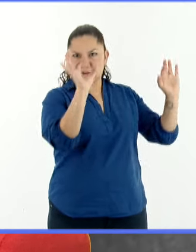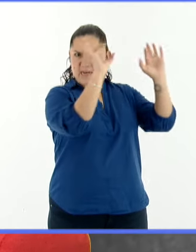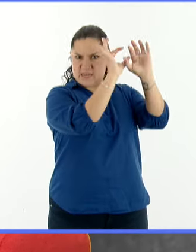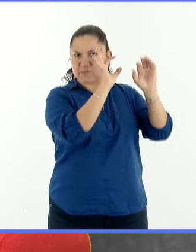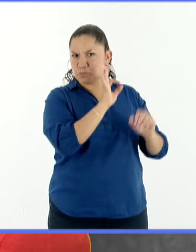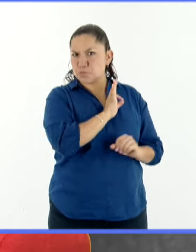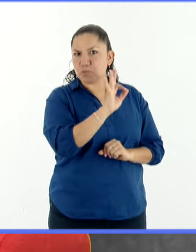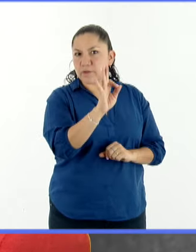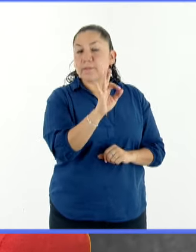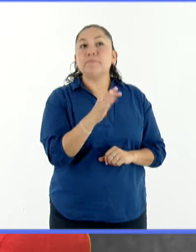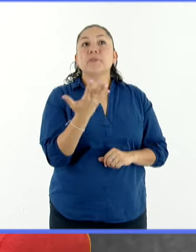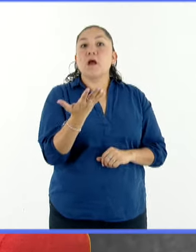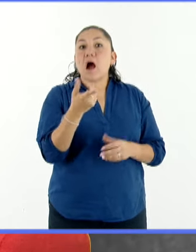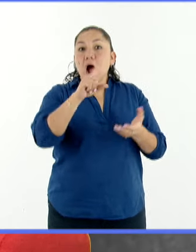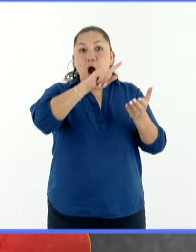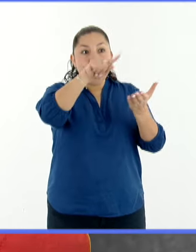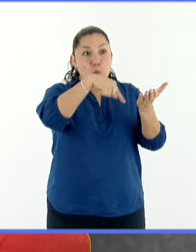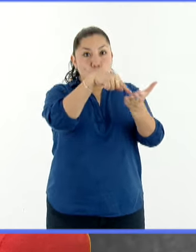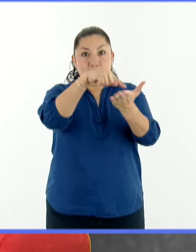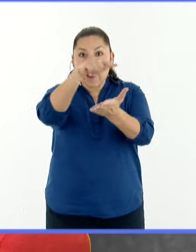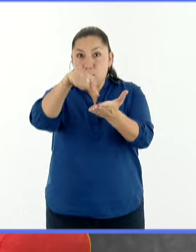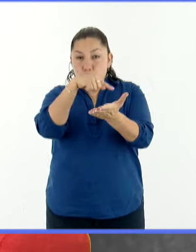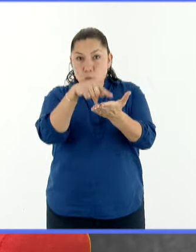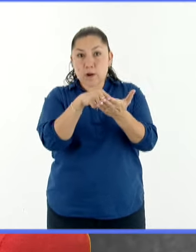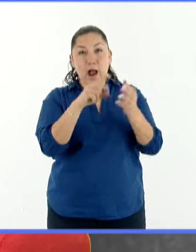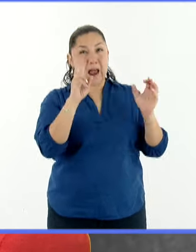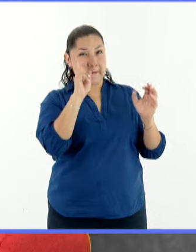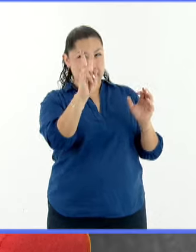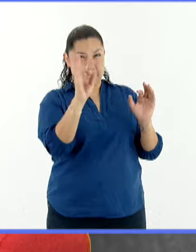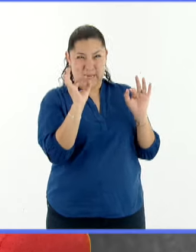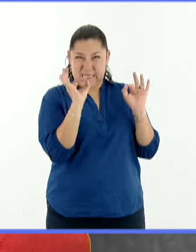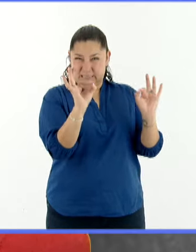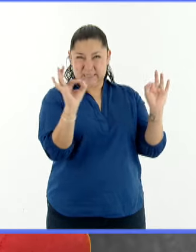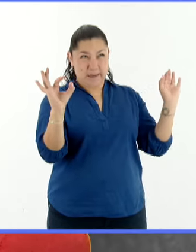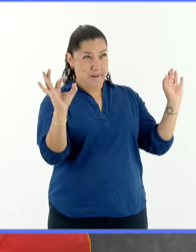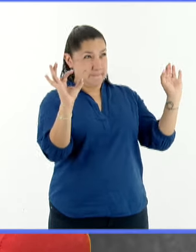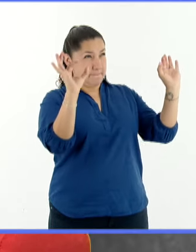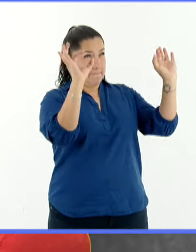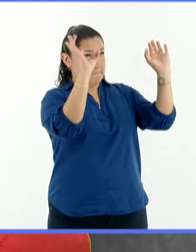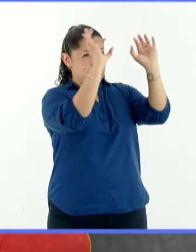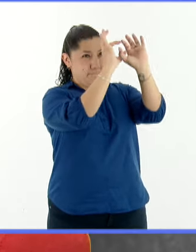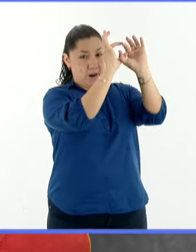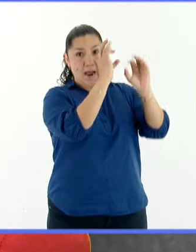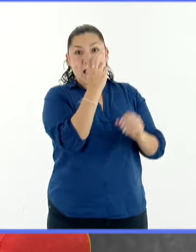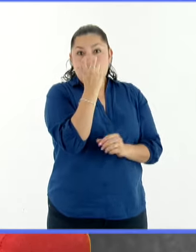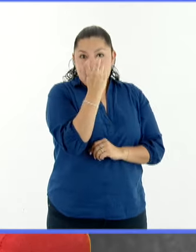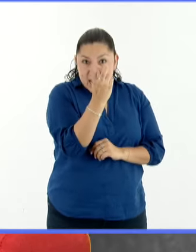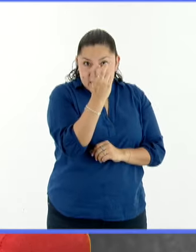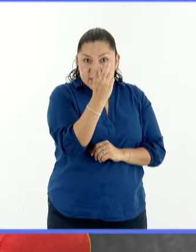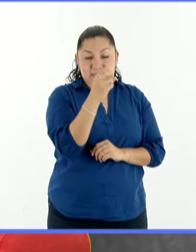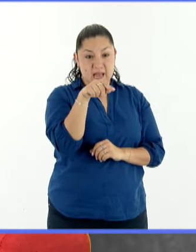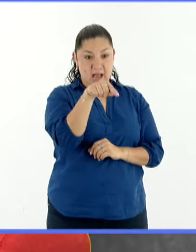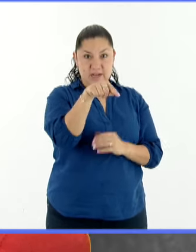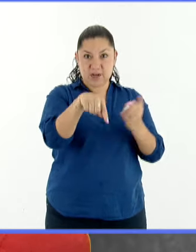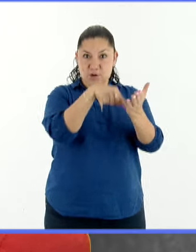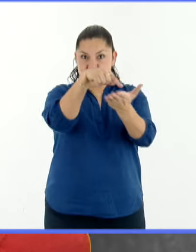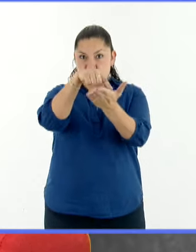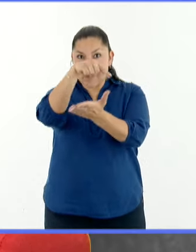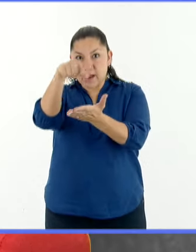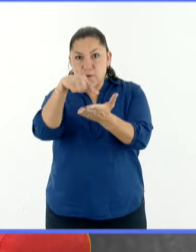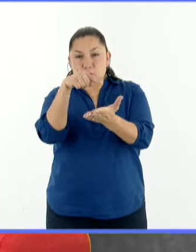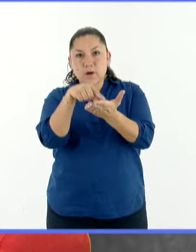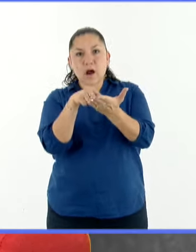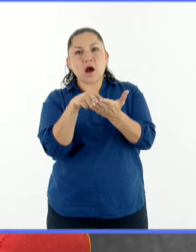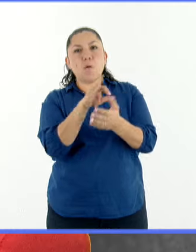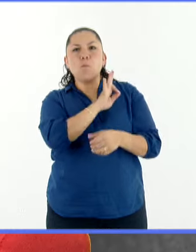zona donde vamos a tener la totalidad, que es precisamente esta línea que va a seguir ese punto de